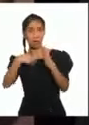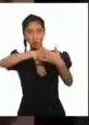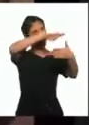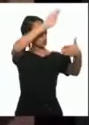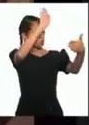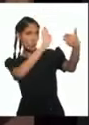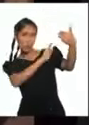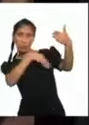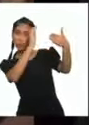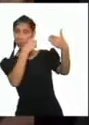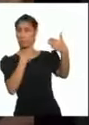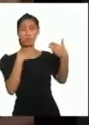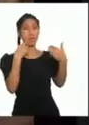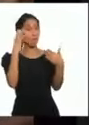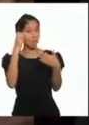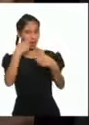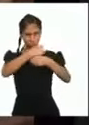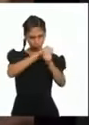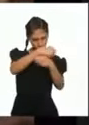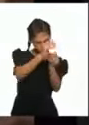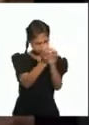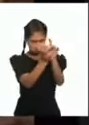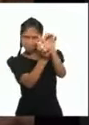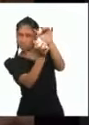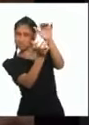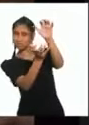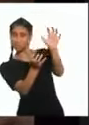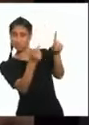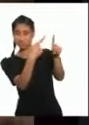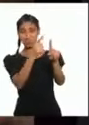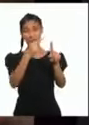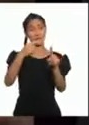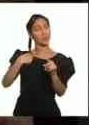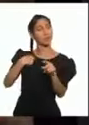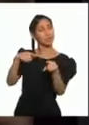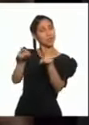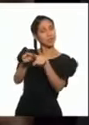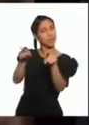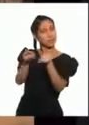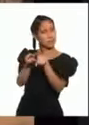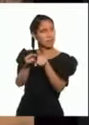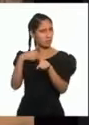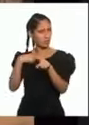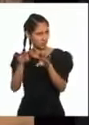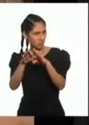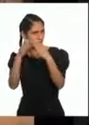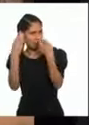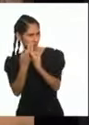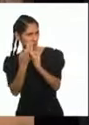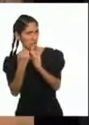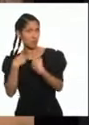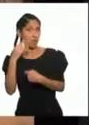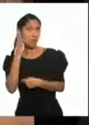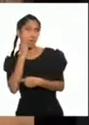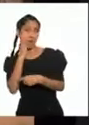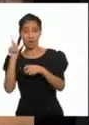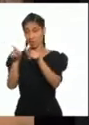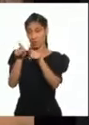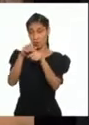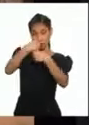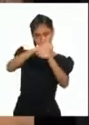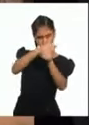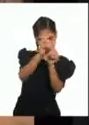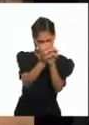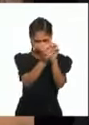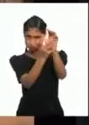de una familia también de anticuarios, coleccionista de arte Mi madre era coleccionista de arte popular Y dentro de todas las expresiones